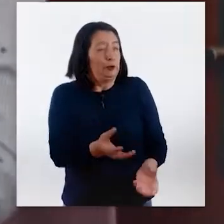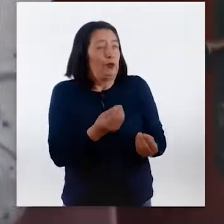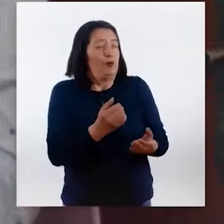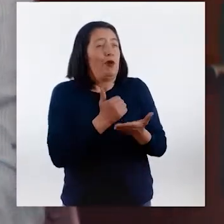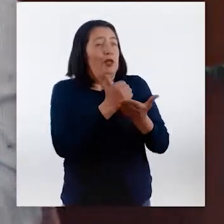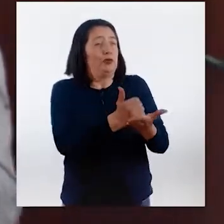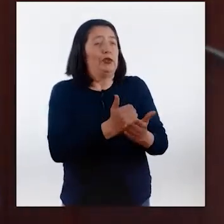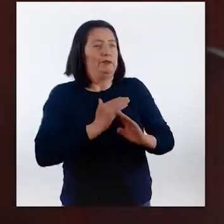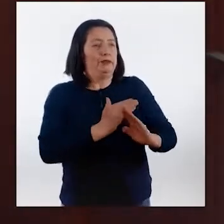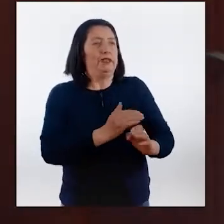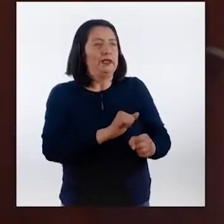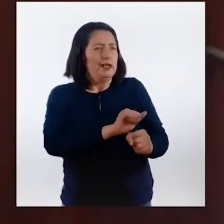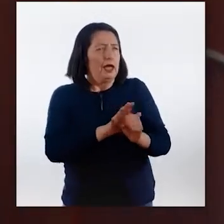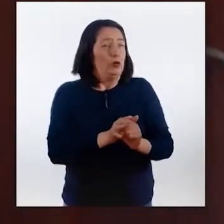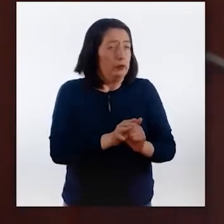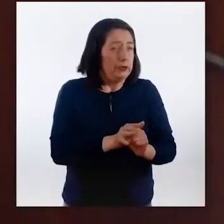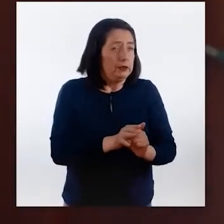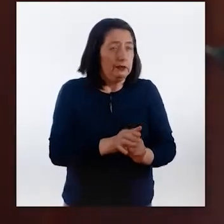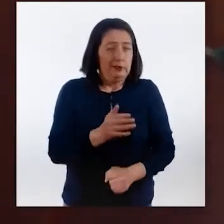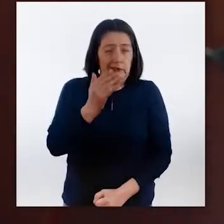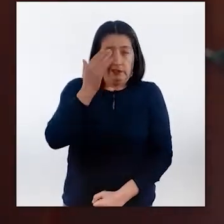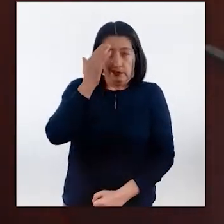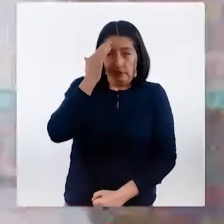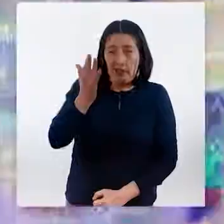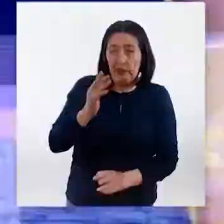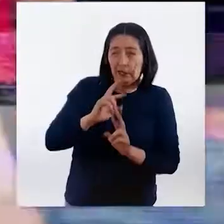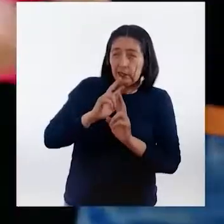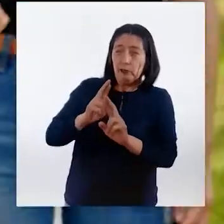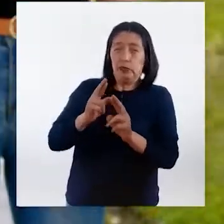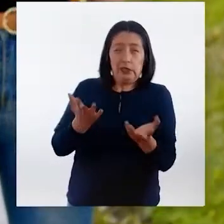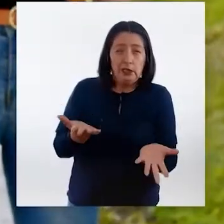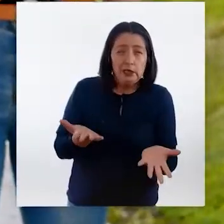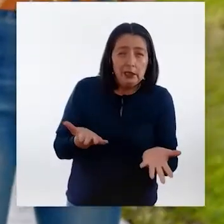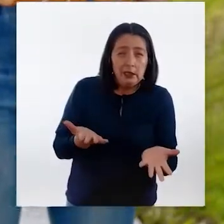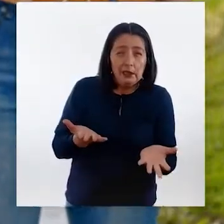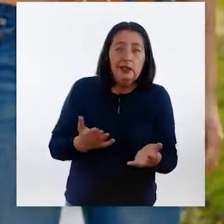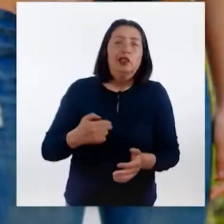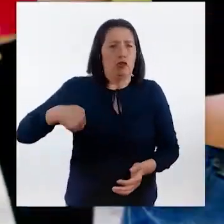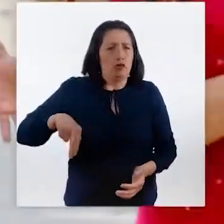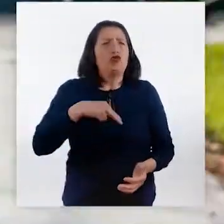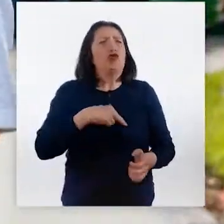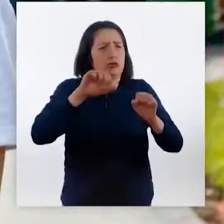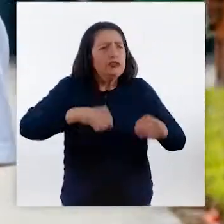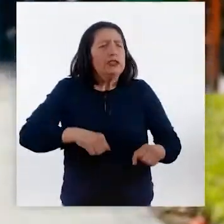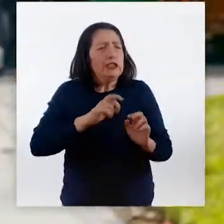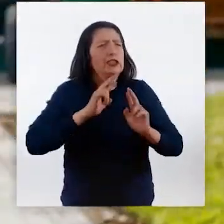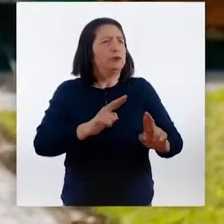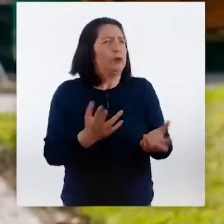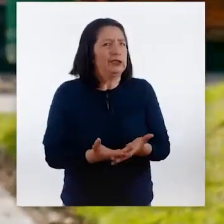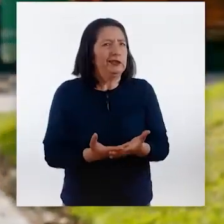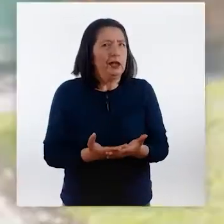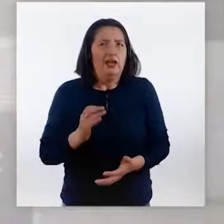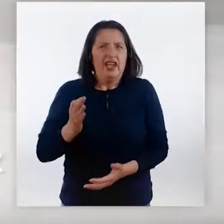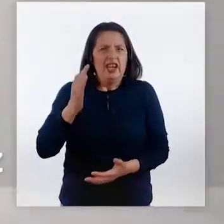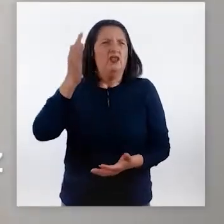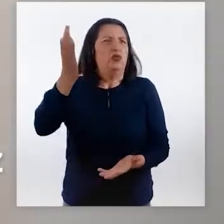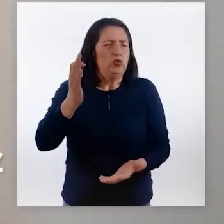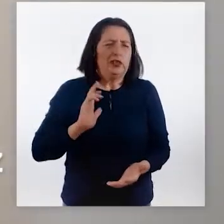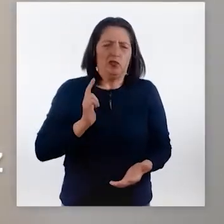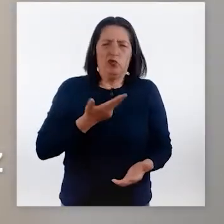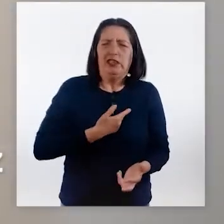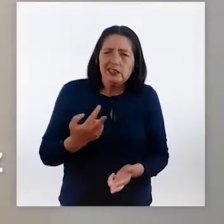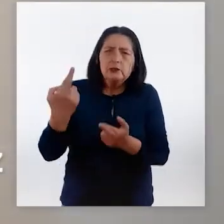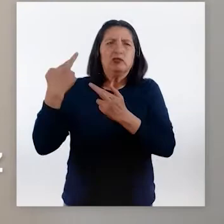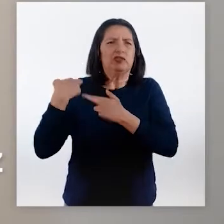¿Cómo podemos ayudar a prevenir la COVID-19? ¿Sabes cuál es la respuesta? ¡Nosotros somos la respuesta! Porque el